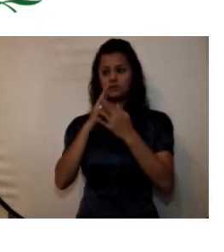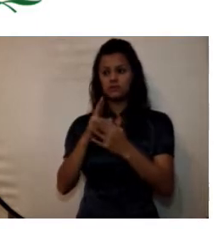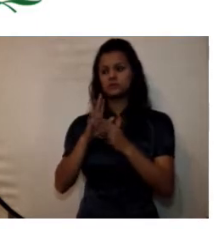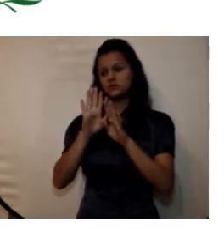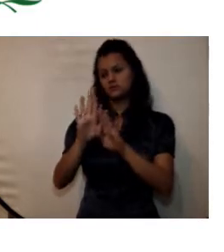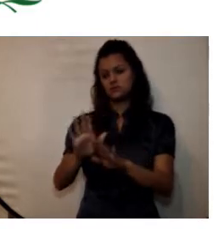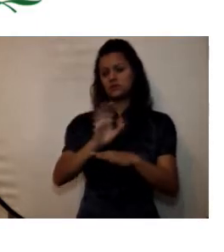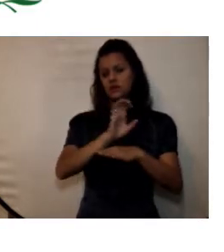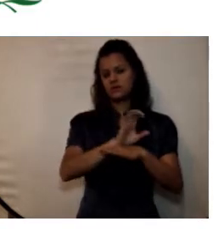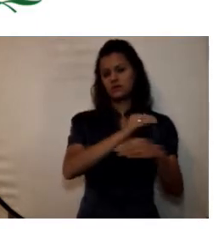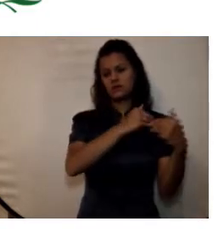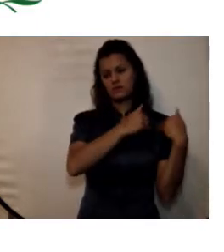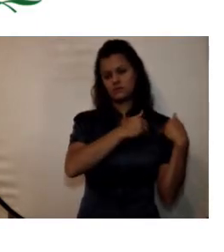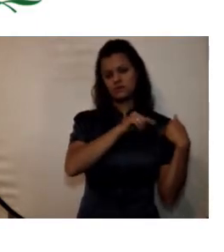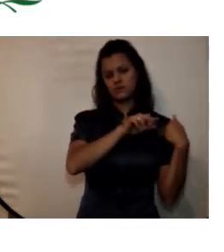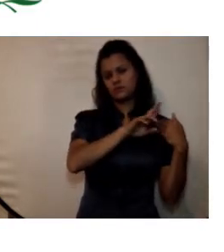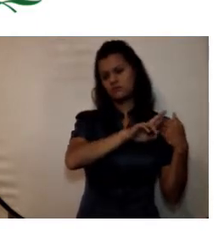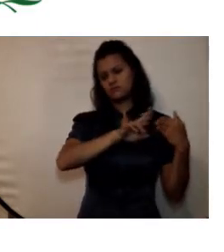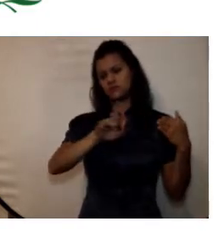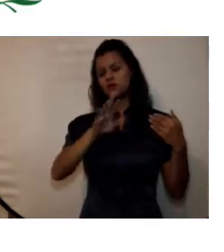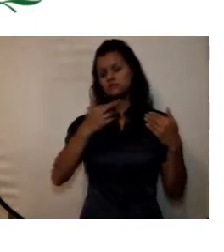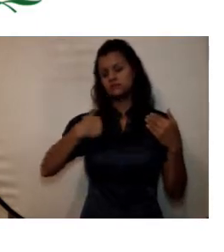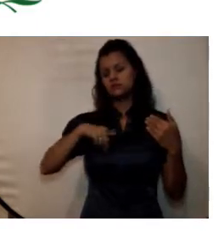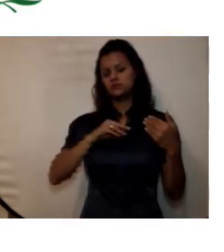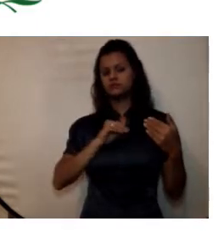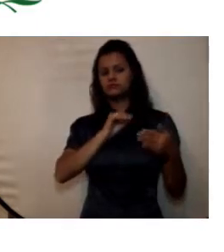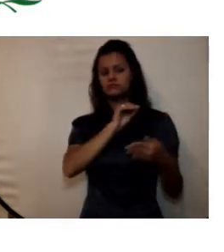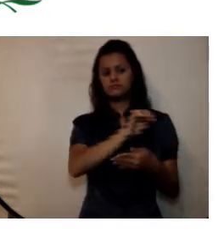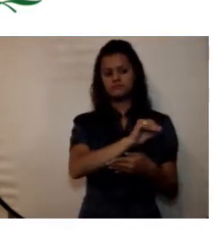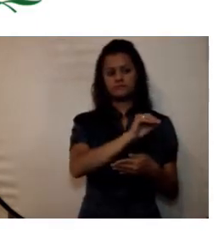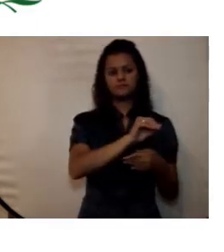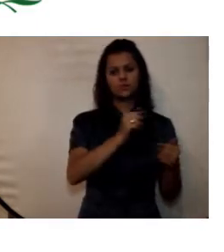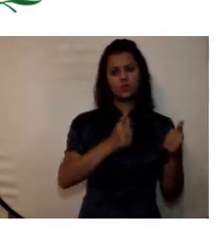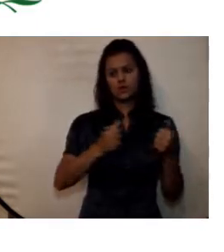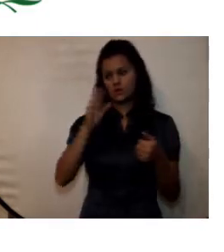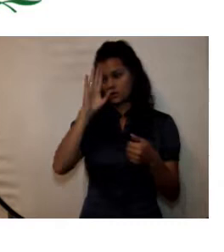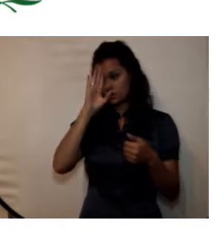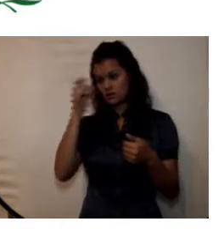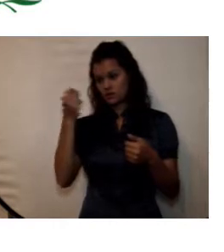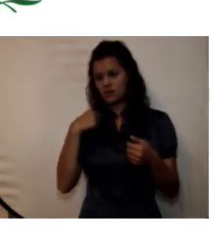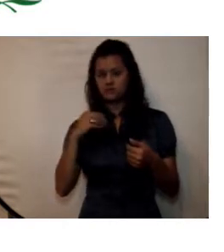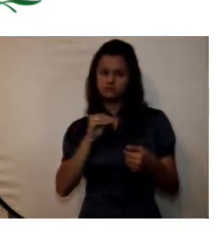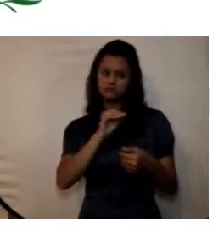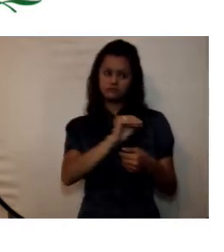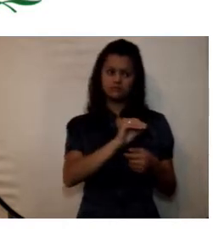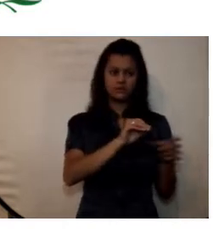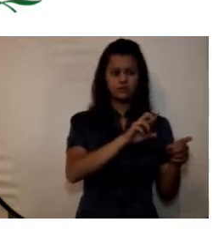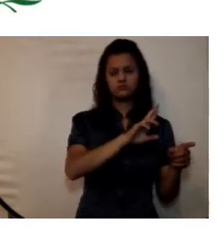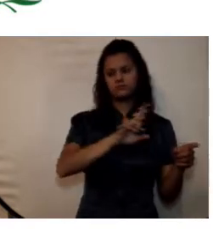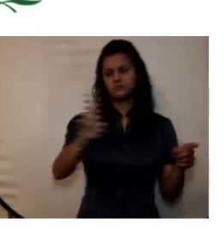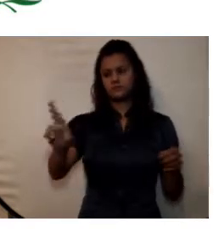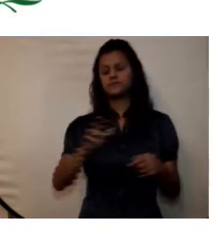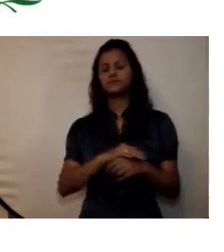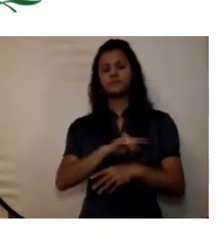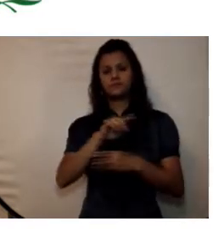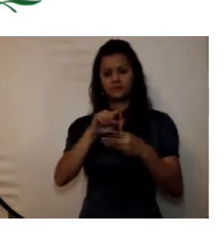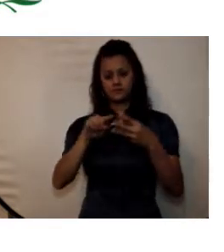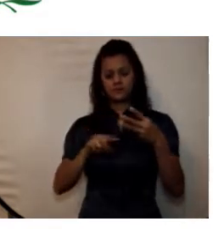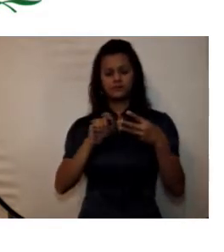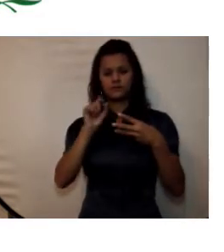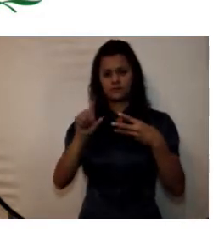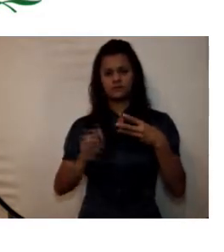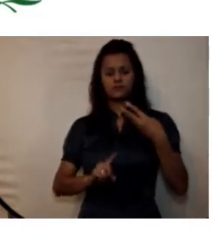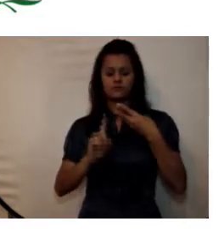pertinente cuál es la inquietud que se presenta tres preguntas la pregunta número uno por parte de Joseph Rodríguez